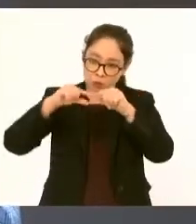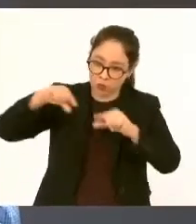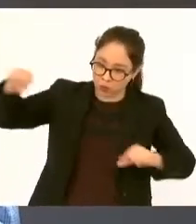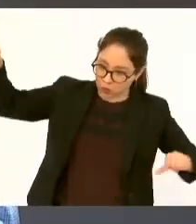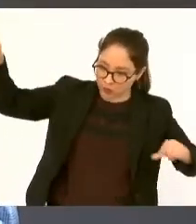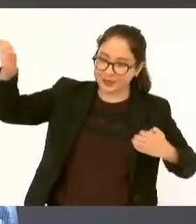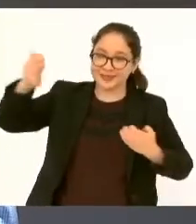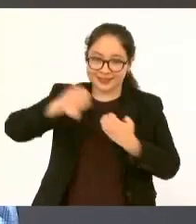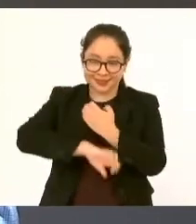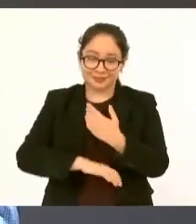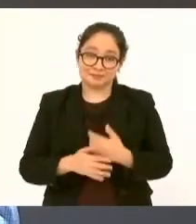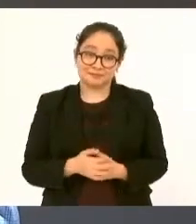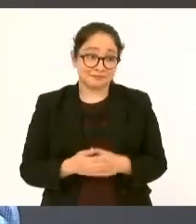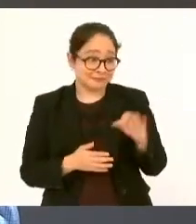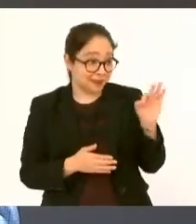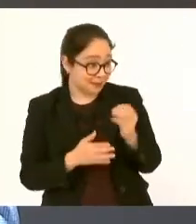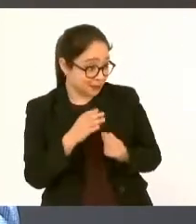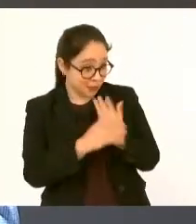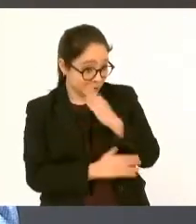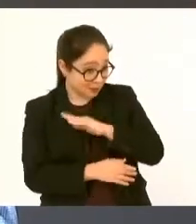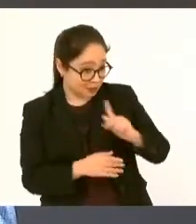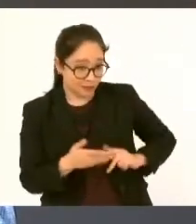creado uno más